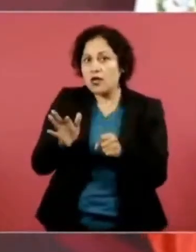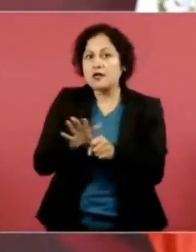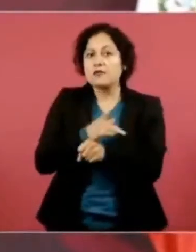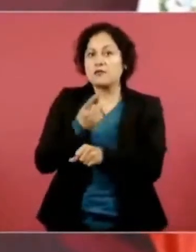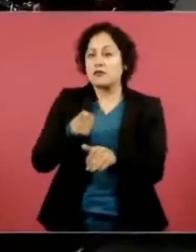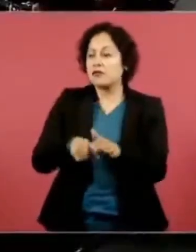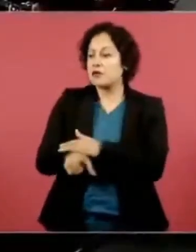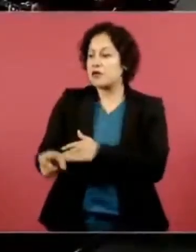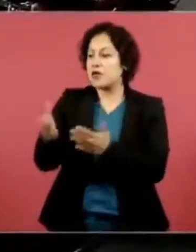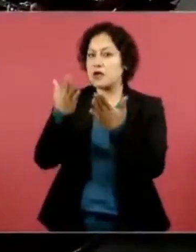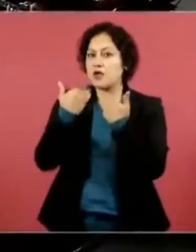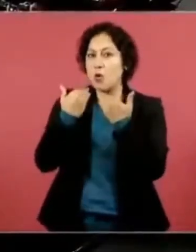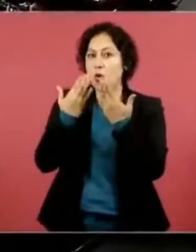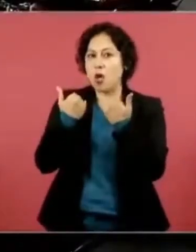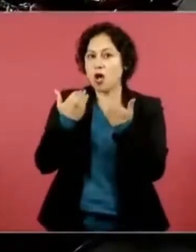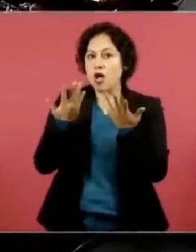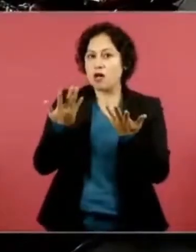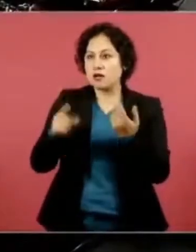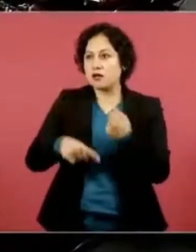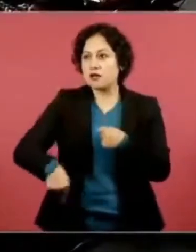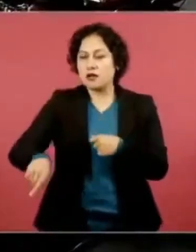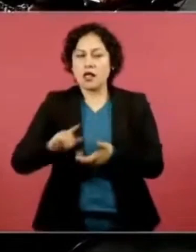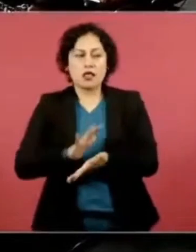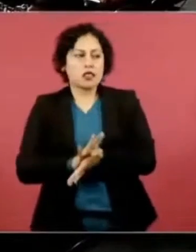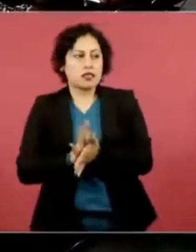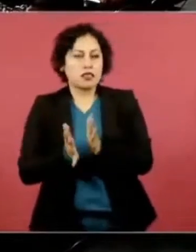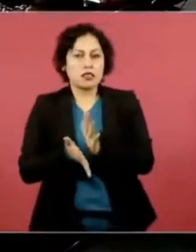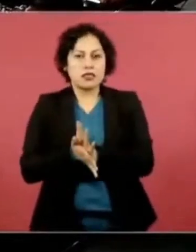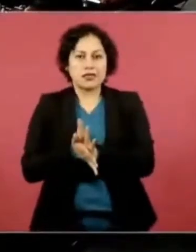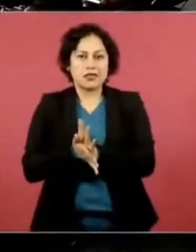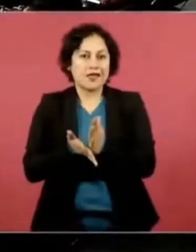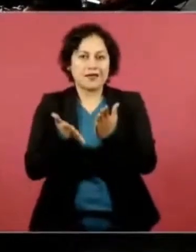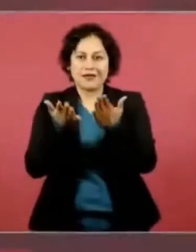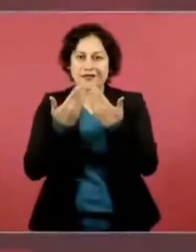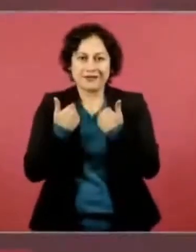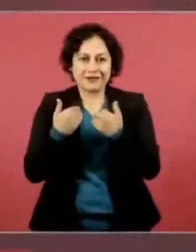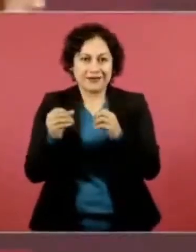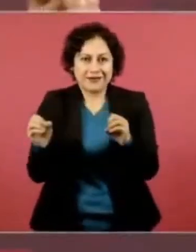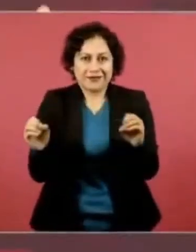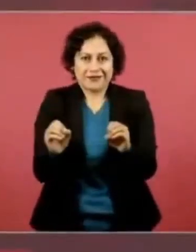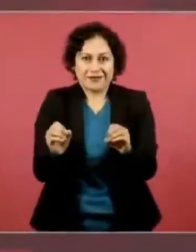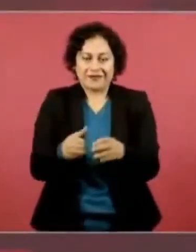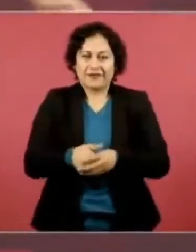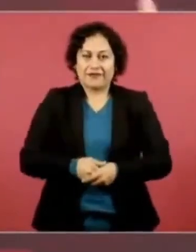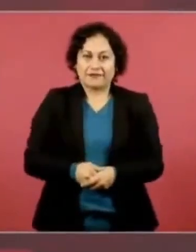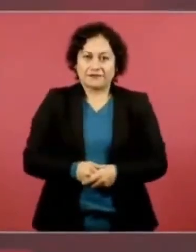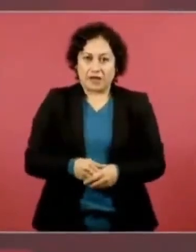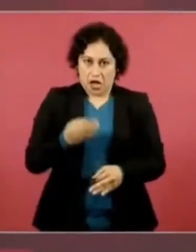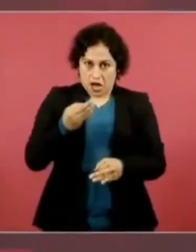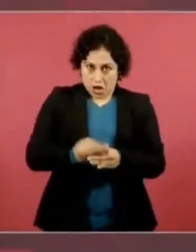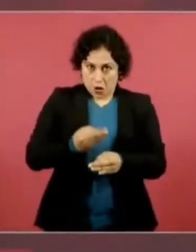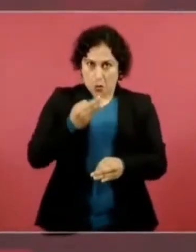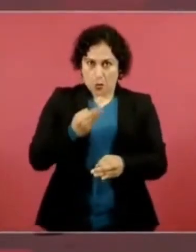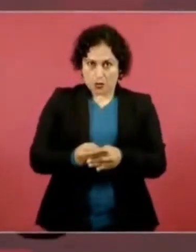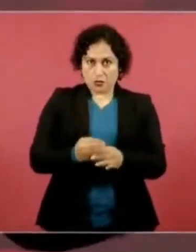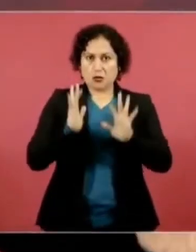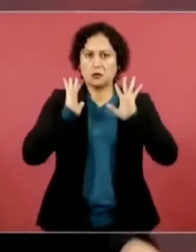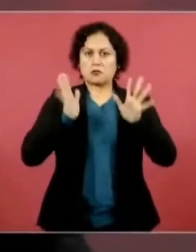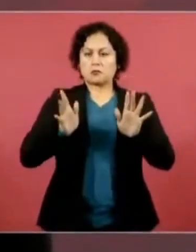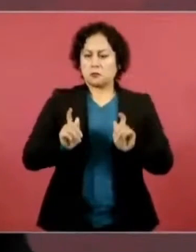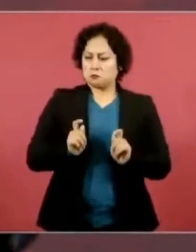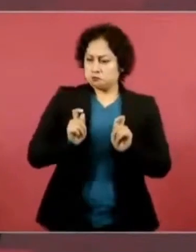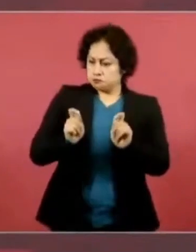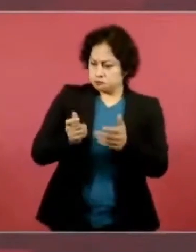ya actuamos con absoluta libertad